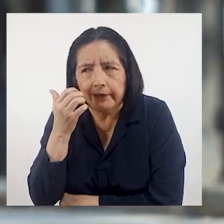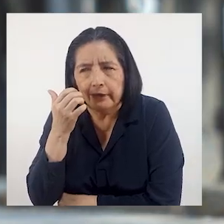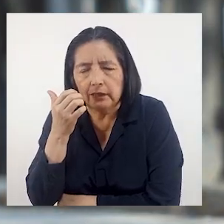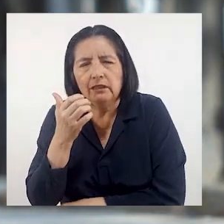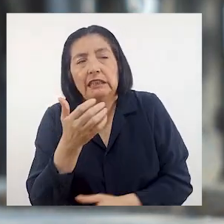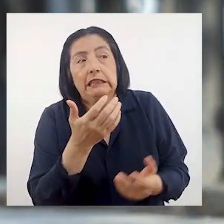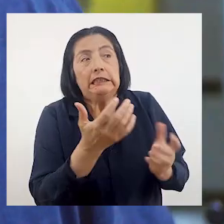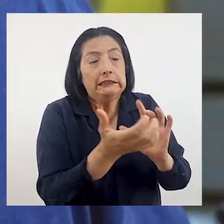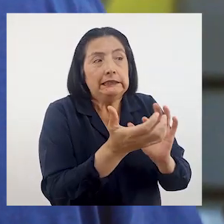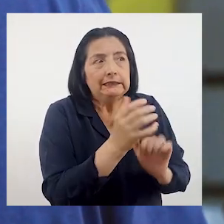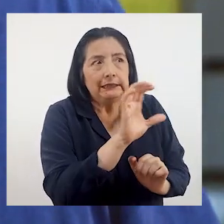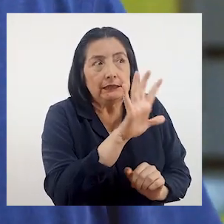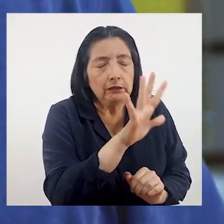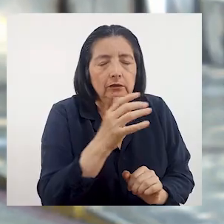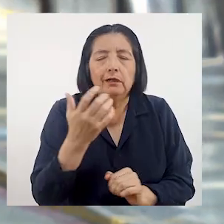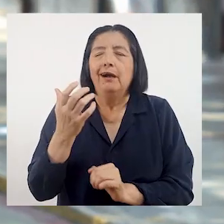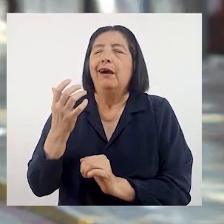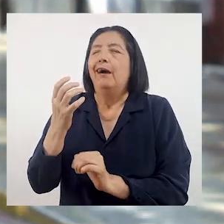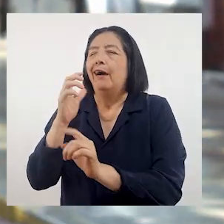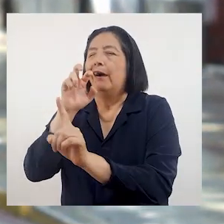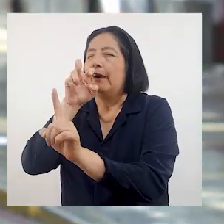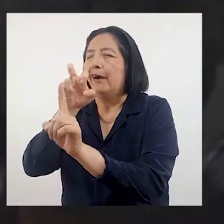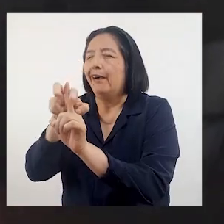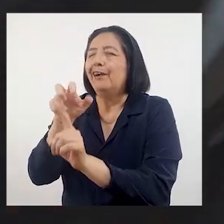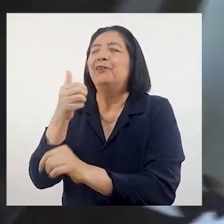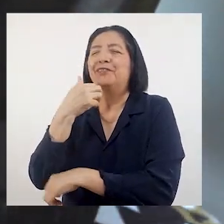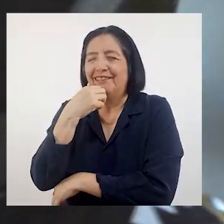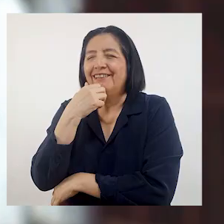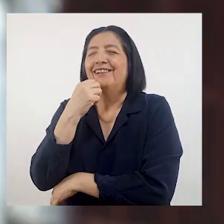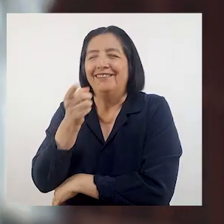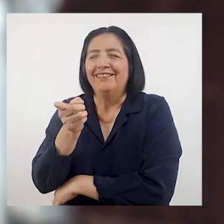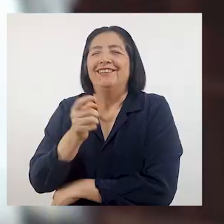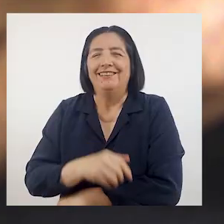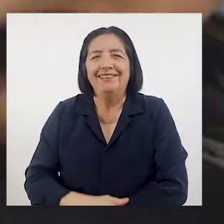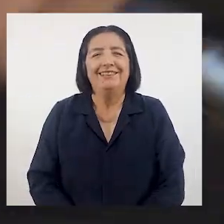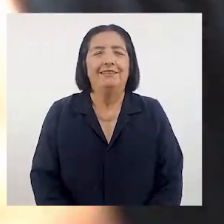Habla, ¿tienes un C5? Acabo de ver uno, causa.